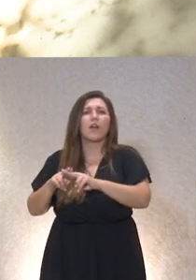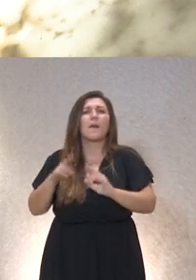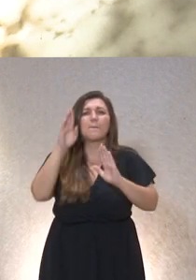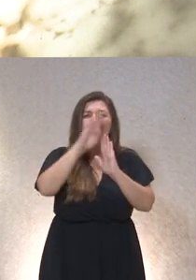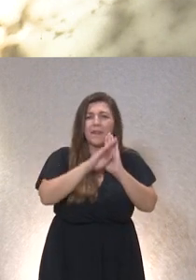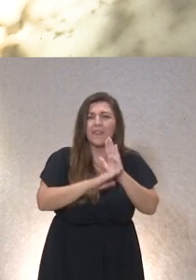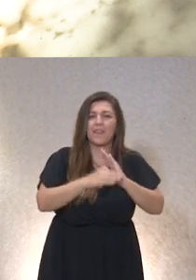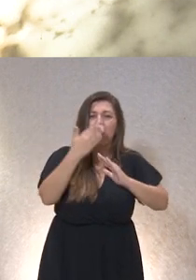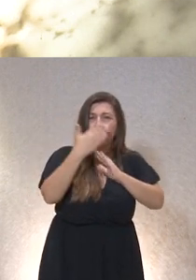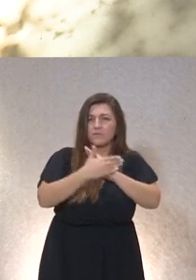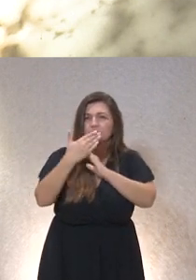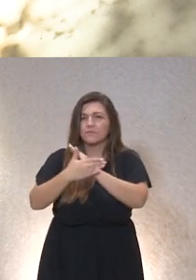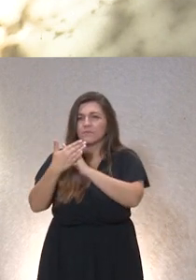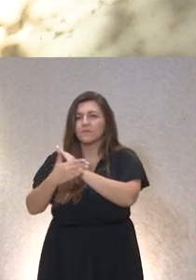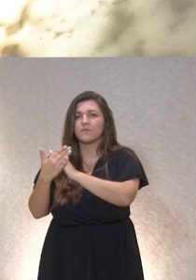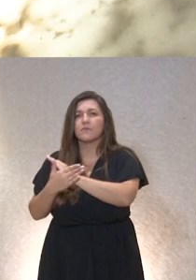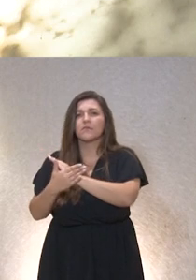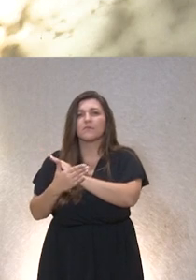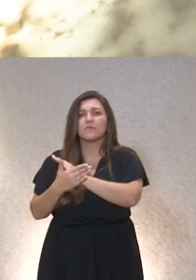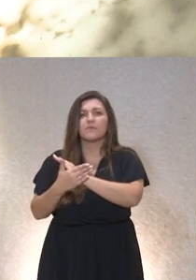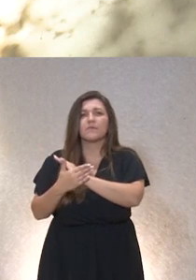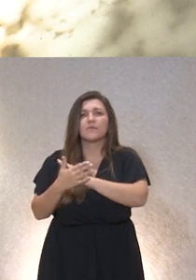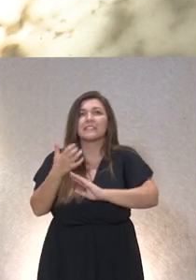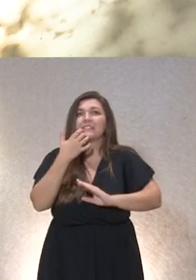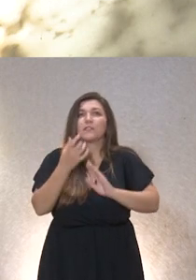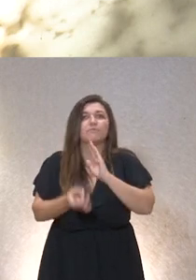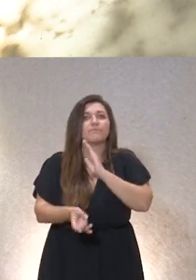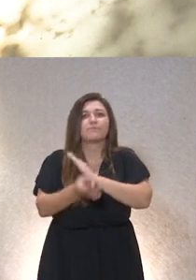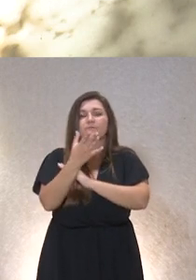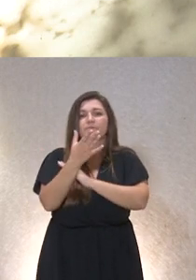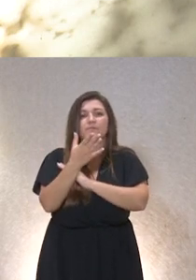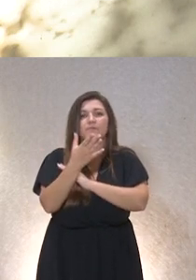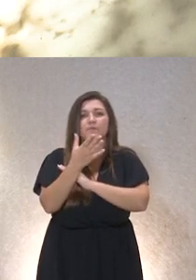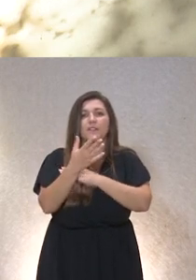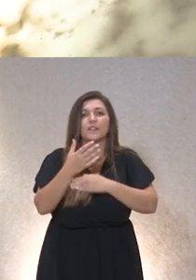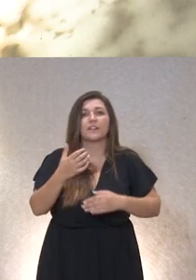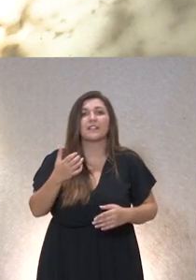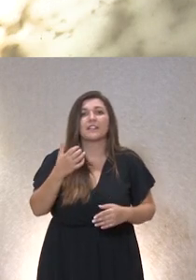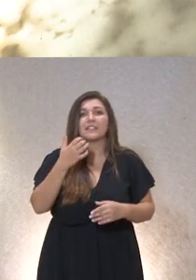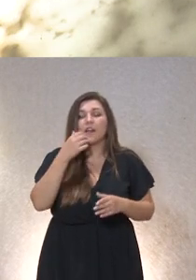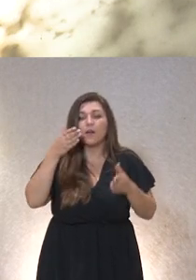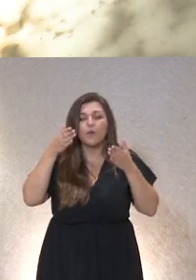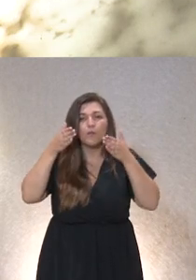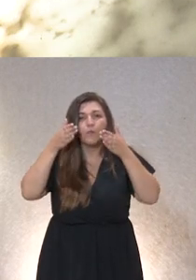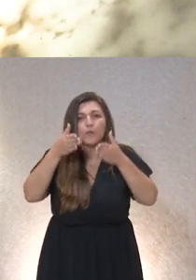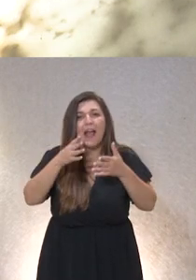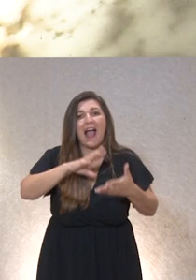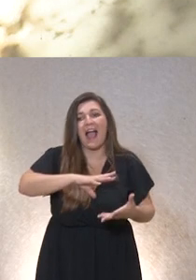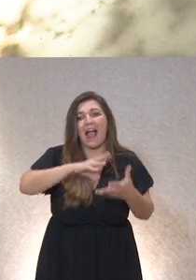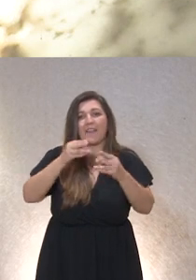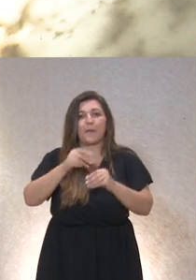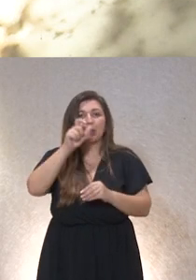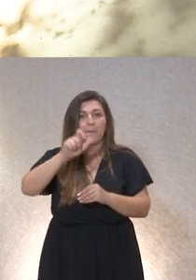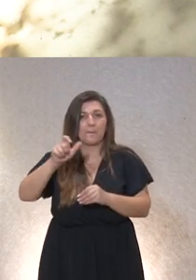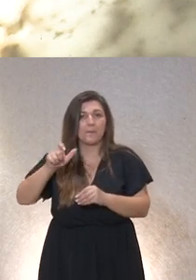surgir si perdiésemos en el enfoque de adaptar esas intervenciones a las personas a